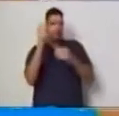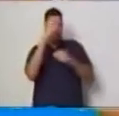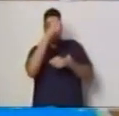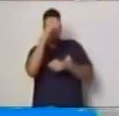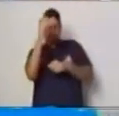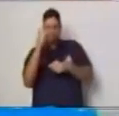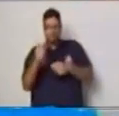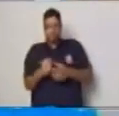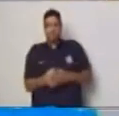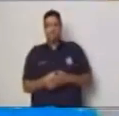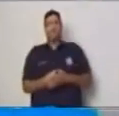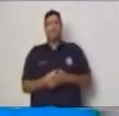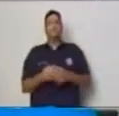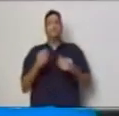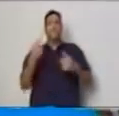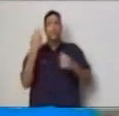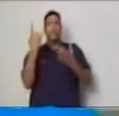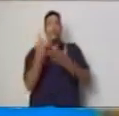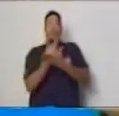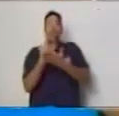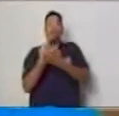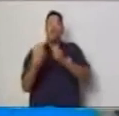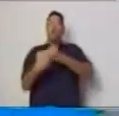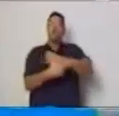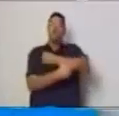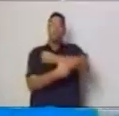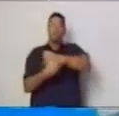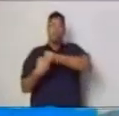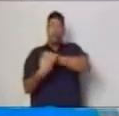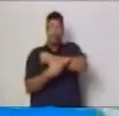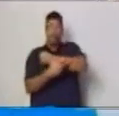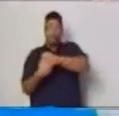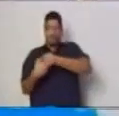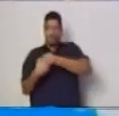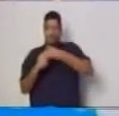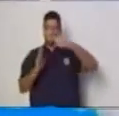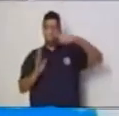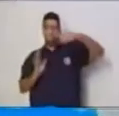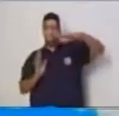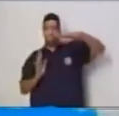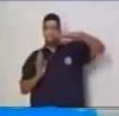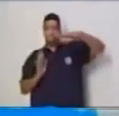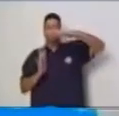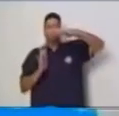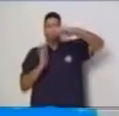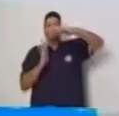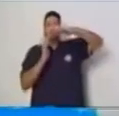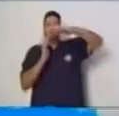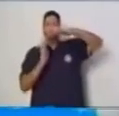una regla y vamos a unir los puntos que hemos trazado